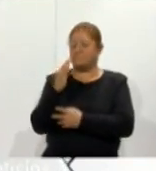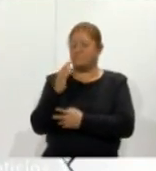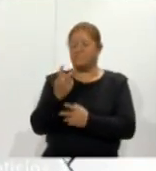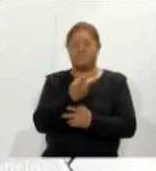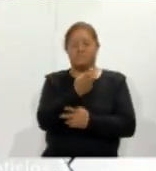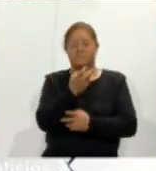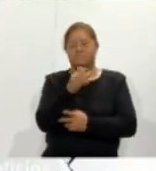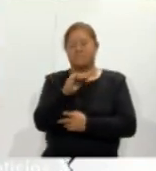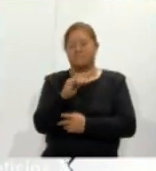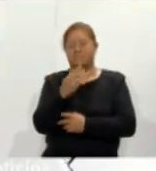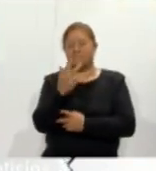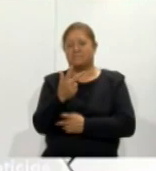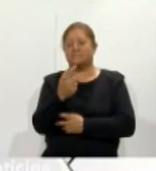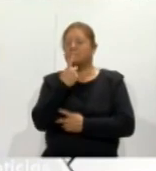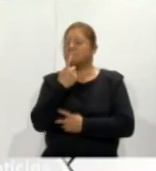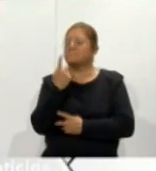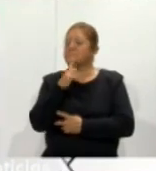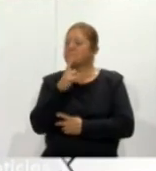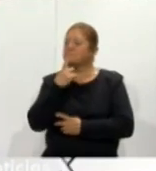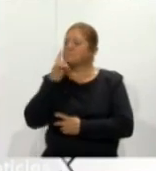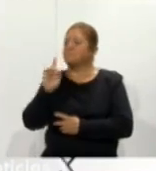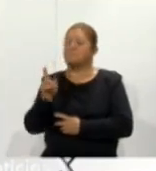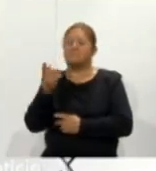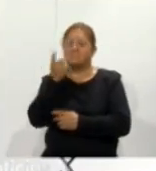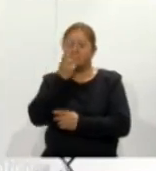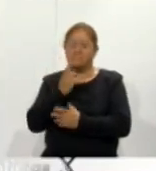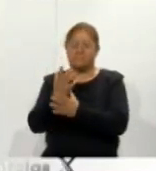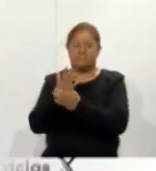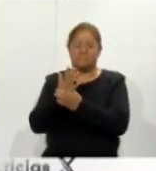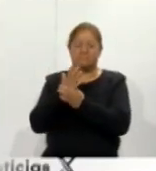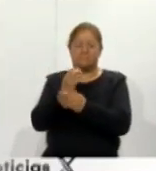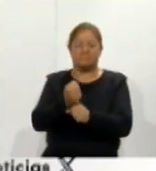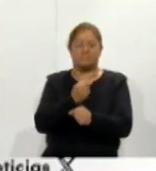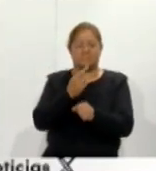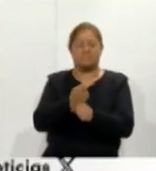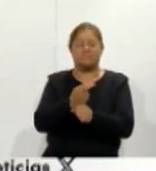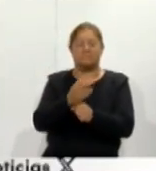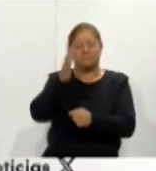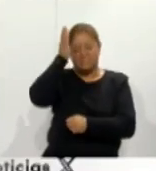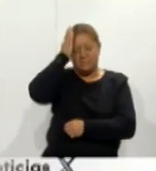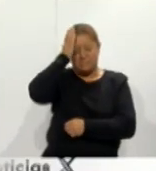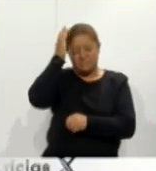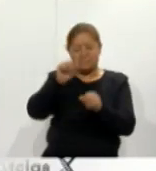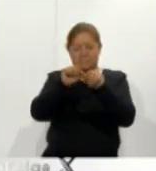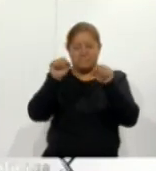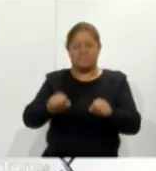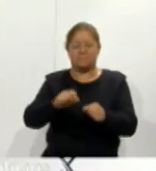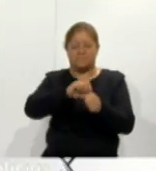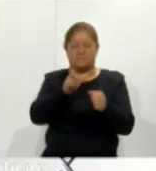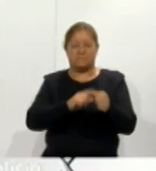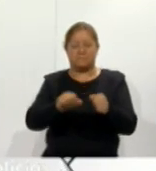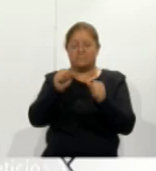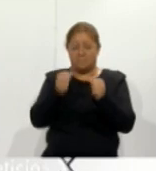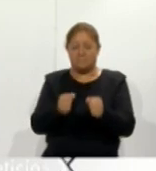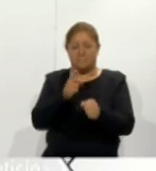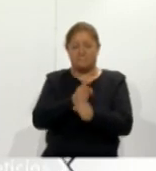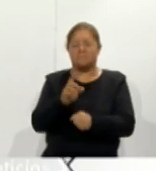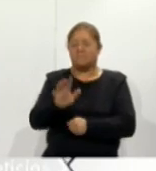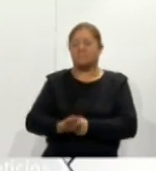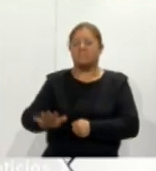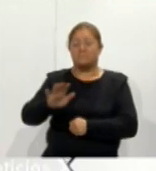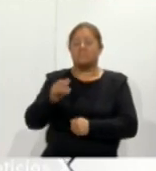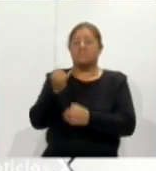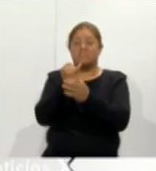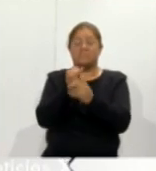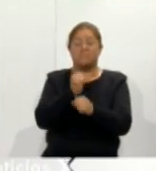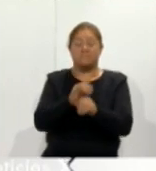298 hechos delictivos, de acuerdo a datos del Secretariado Ejecutivo del Sistema Nacional de Seguridad Pública. El informe mensual precisa